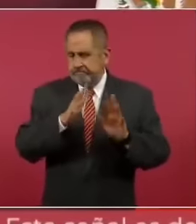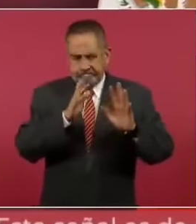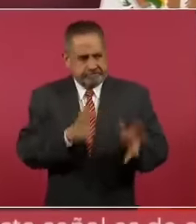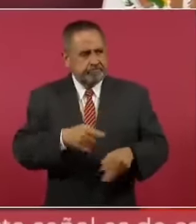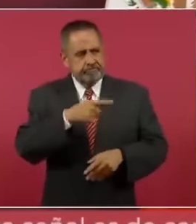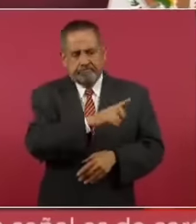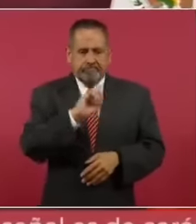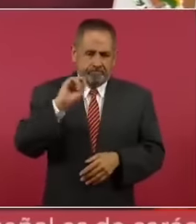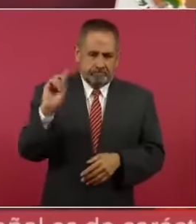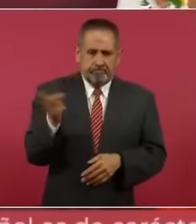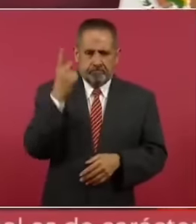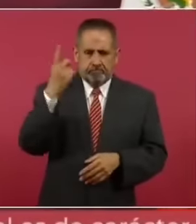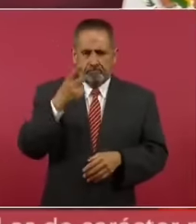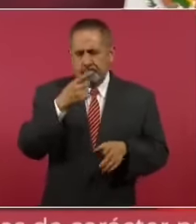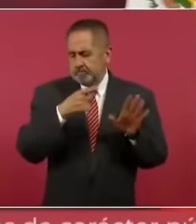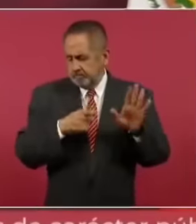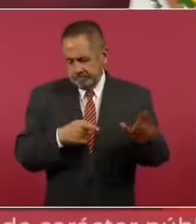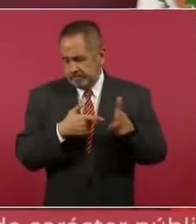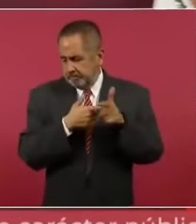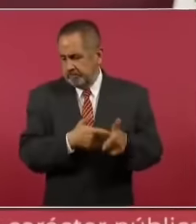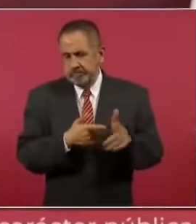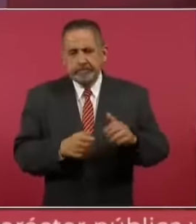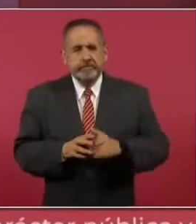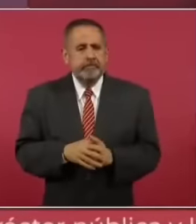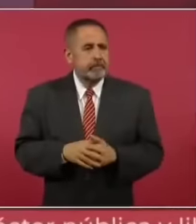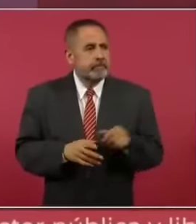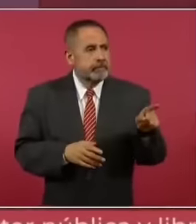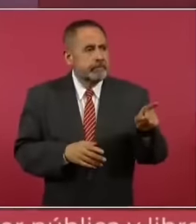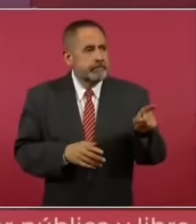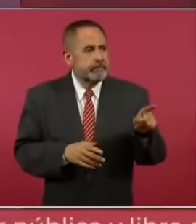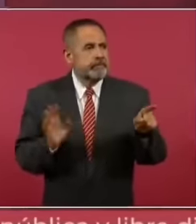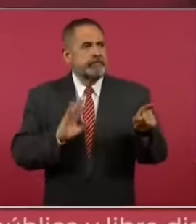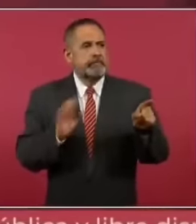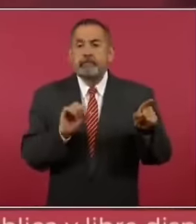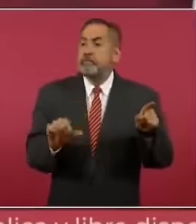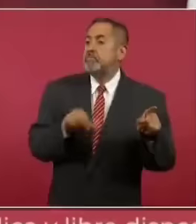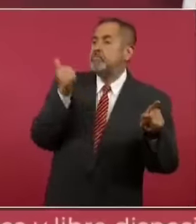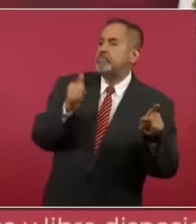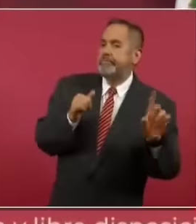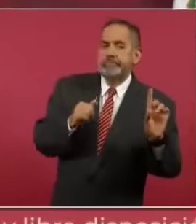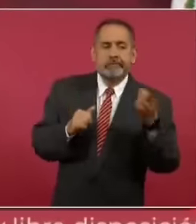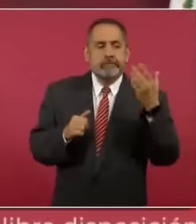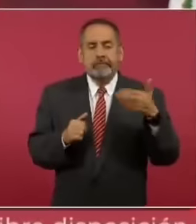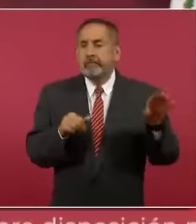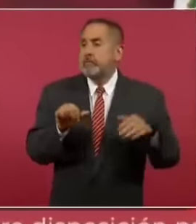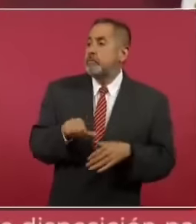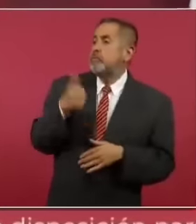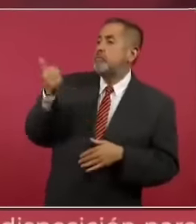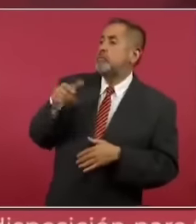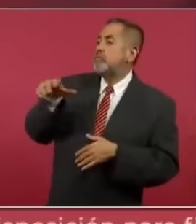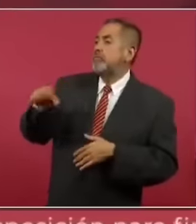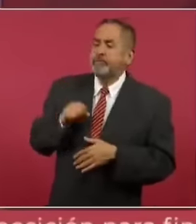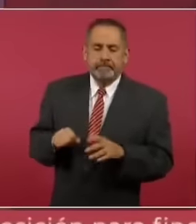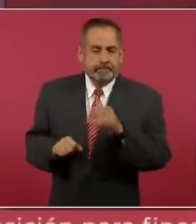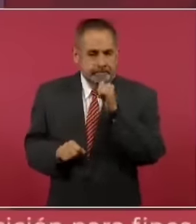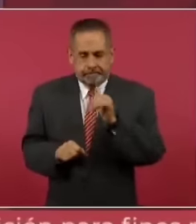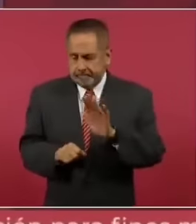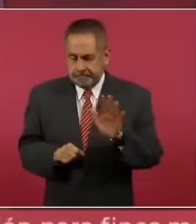recurrir a otras monedas. En primer lugar,